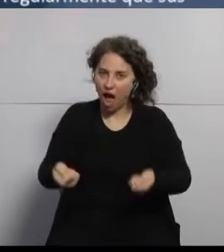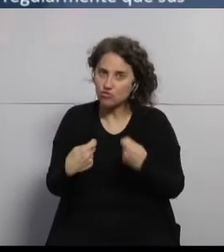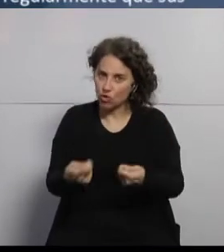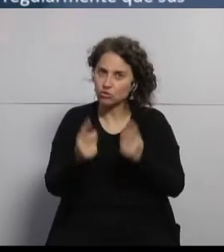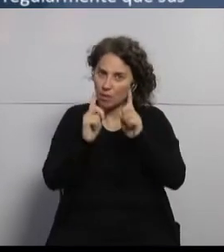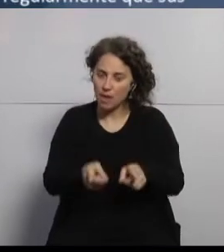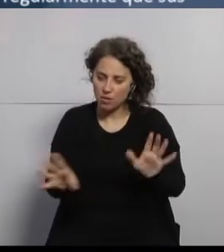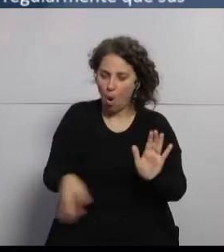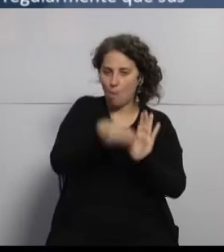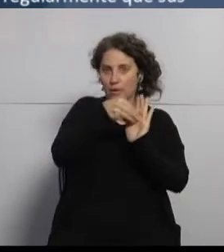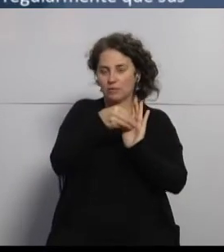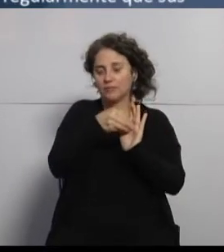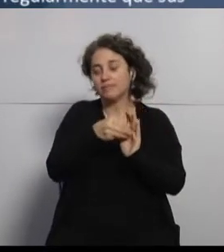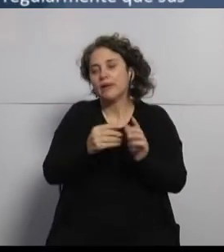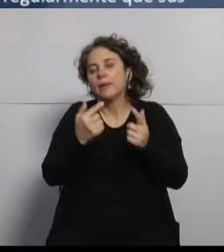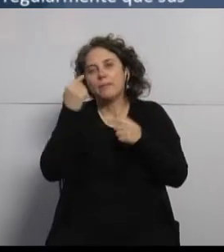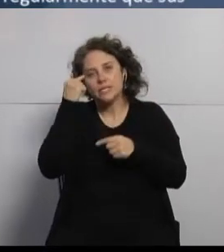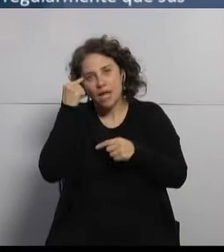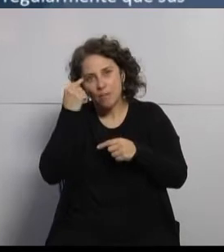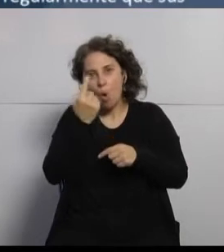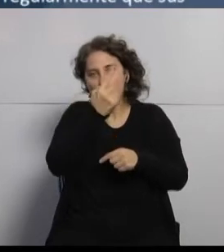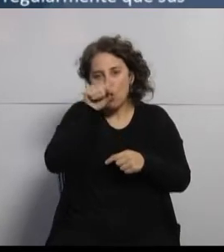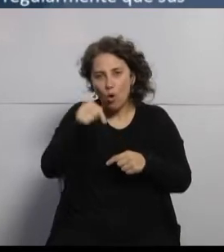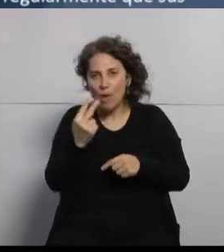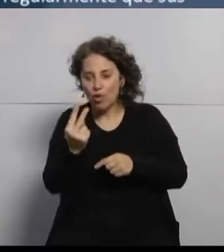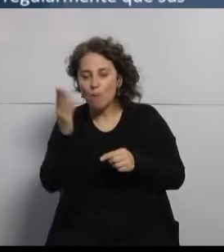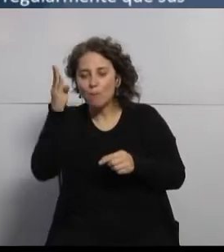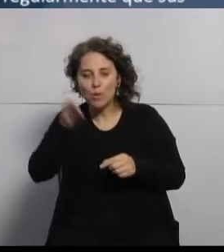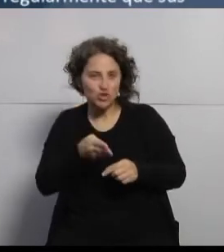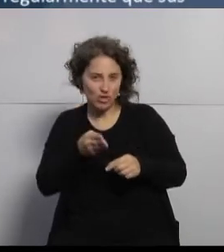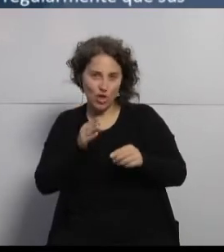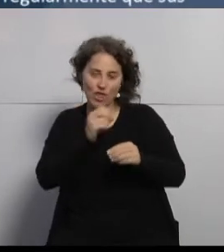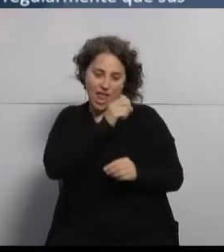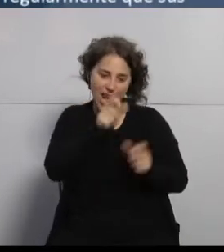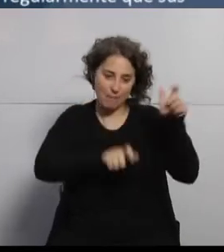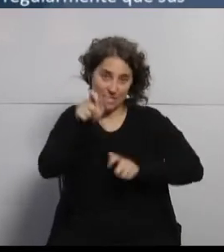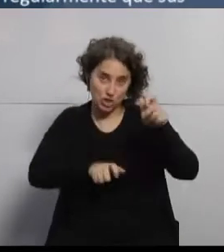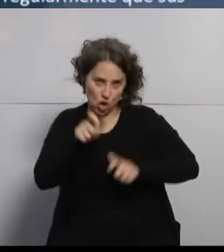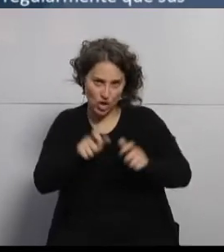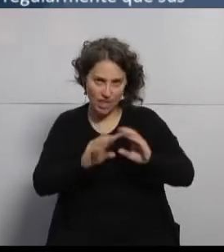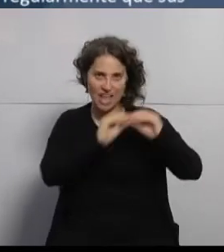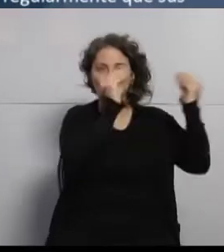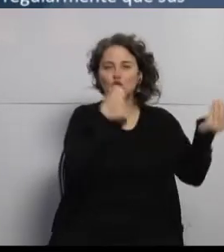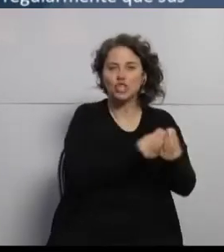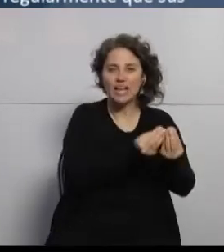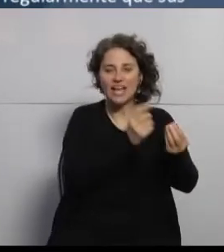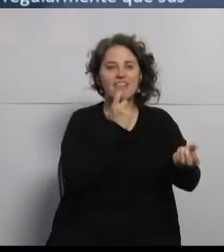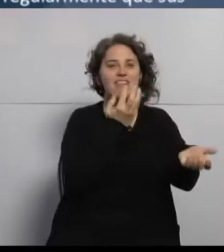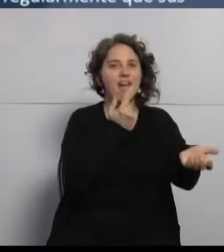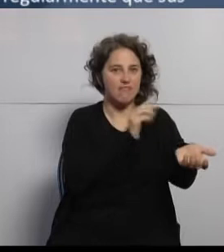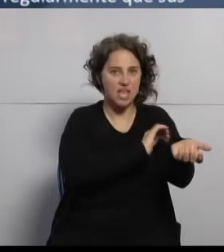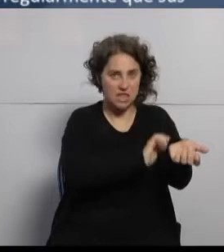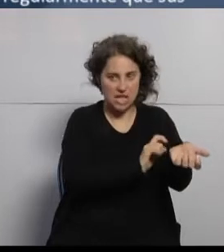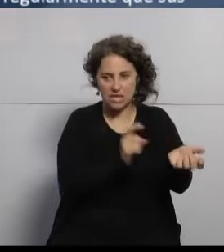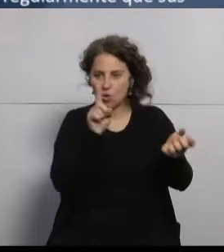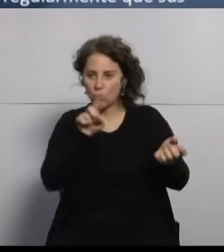Es una proporción baja, sí. Estamos hablando de un 1.2% de la población, del total del 100% de diabéticos, pero el impacto en